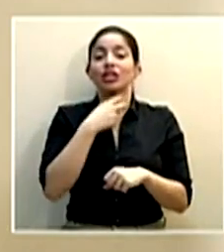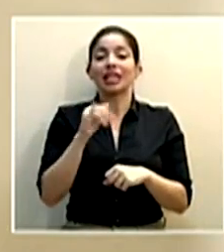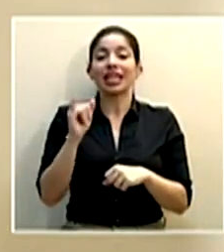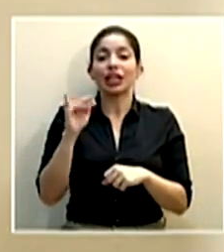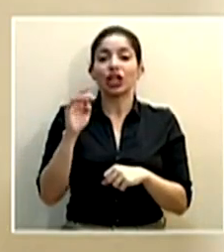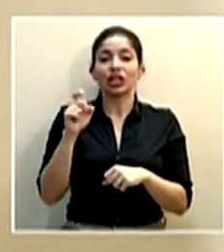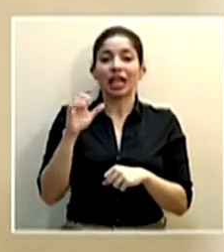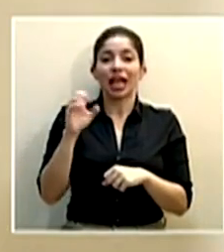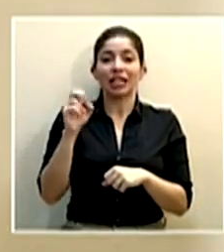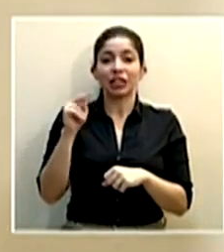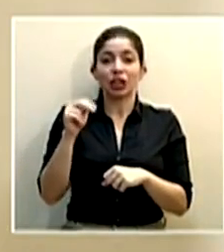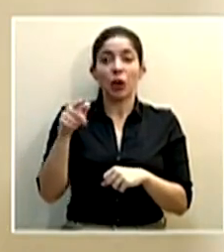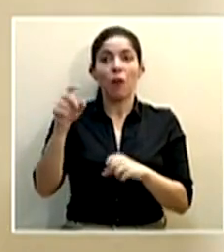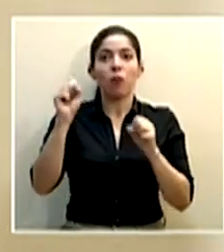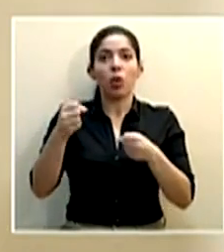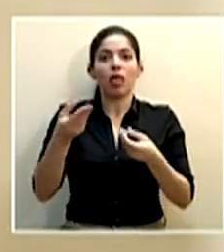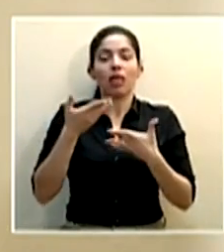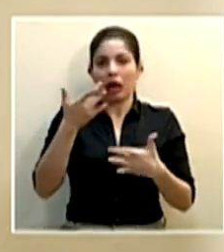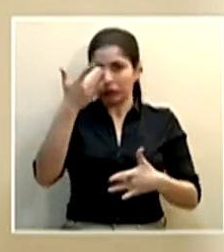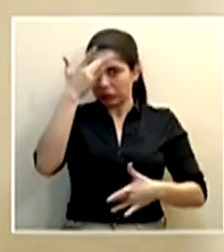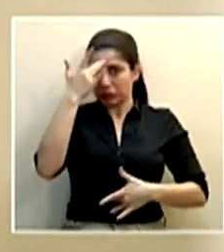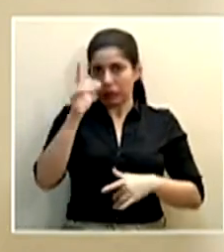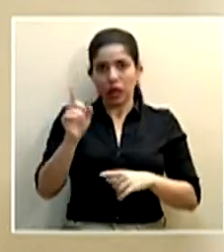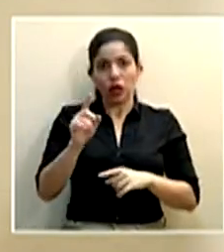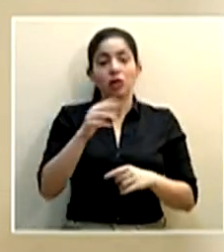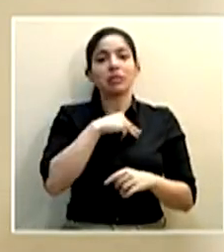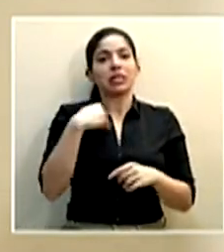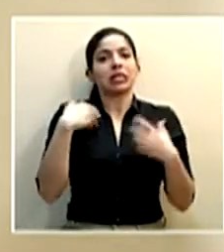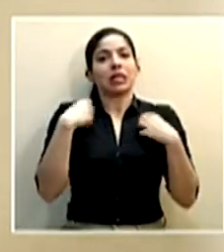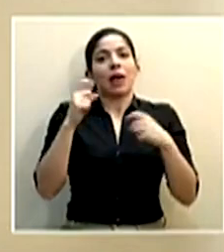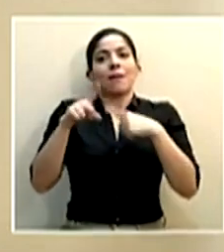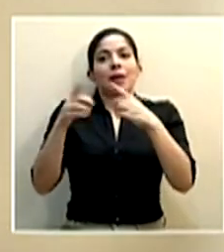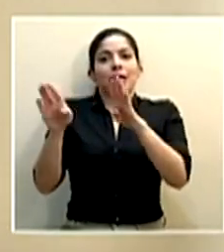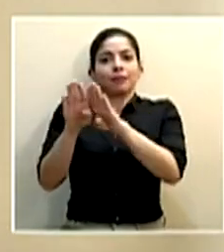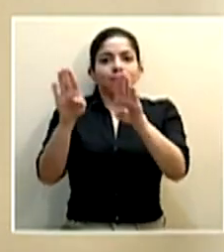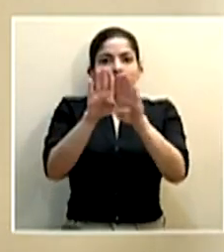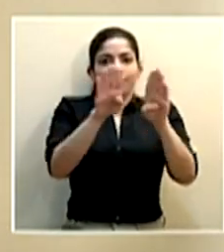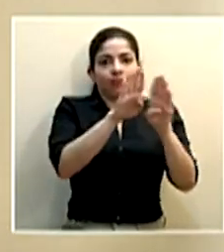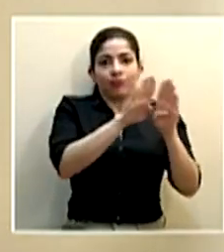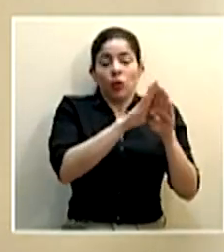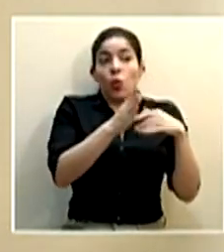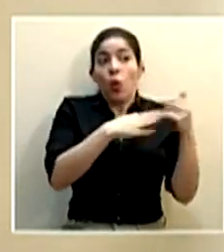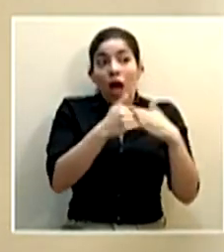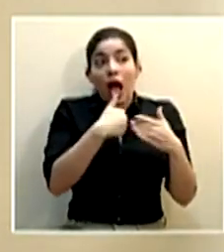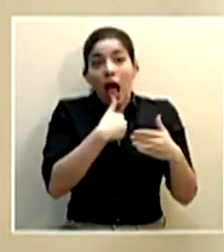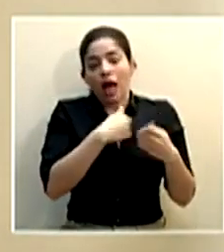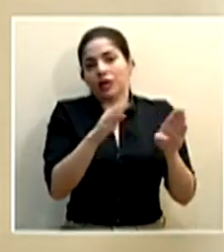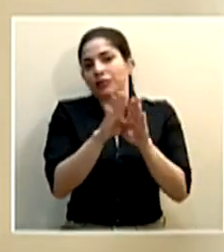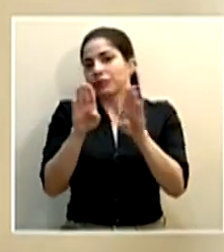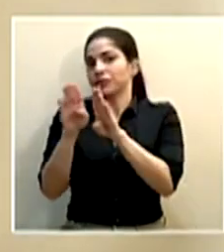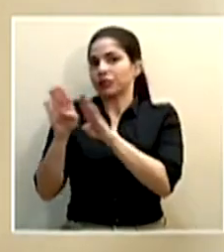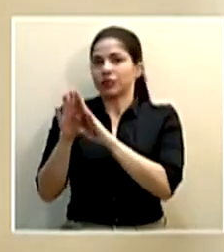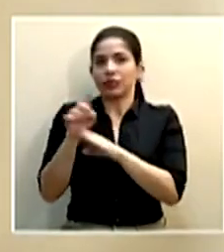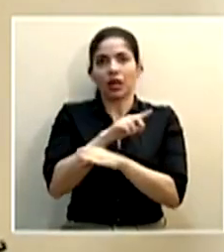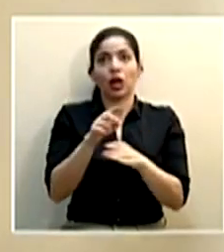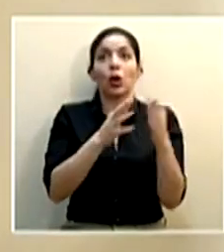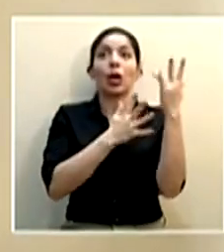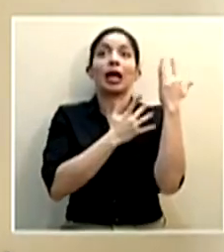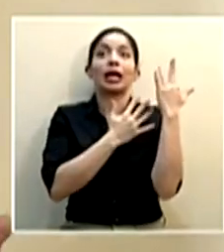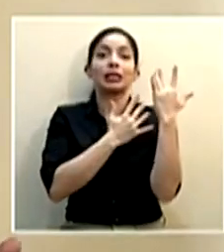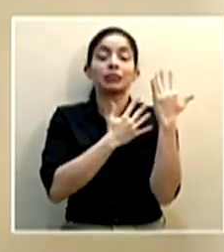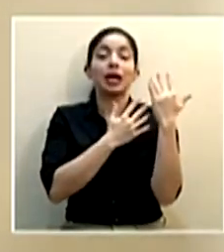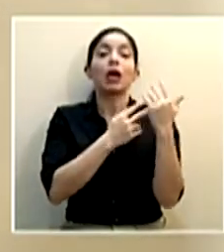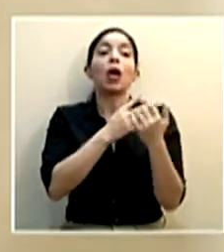intoxicado por eso, pero indicamos ya el Ministerio de Salud va a deshabilitarlos en las siguientes horas, los que estén habilitados. De todos modos, lo que esperamos es que